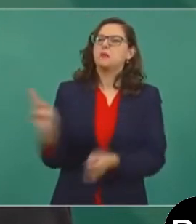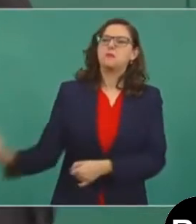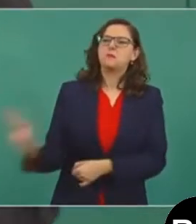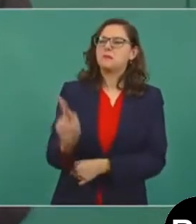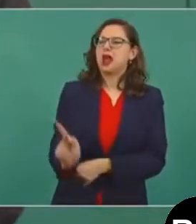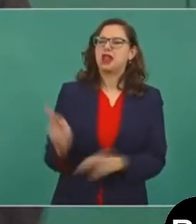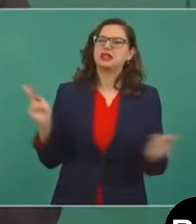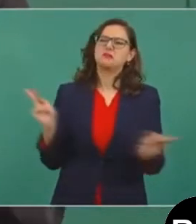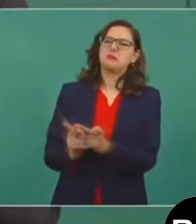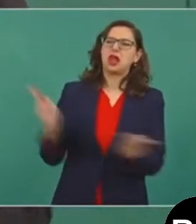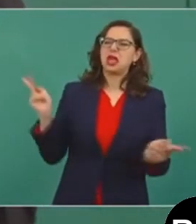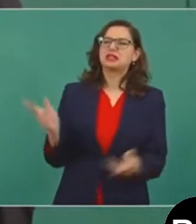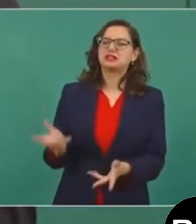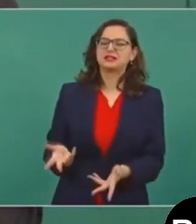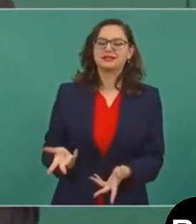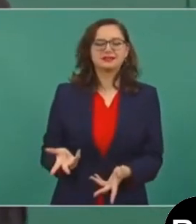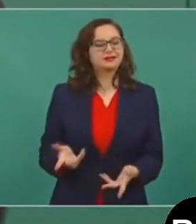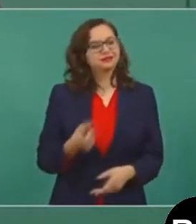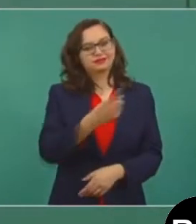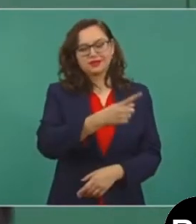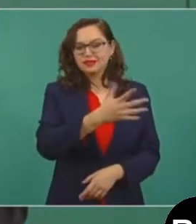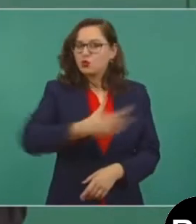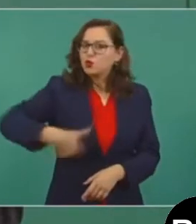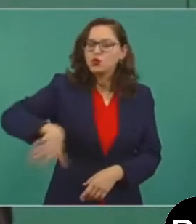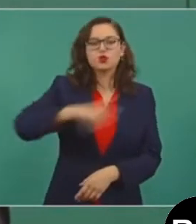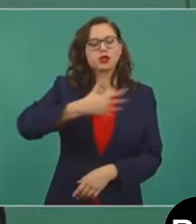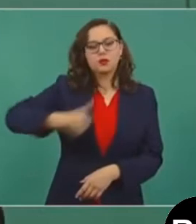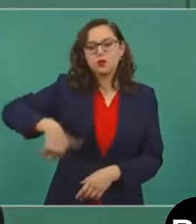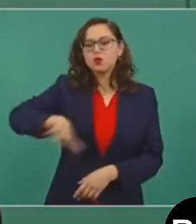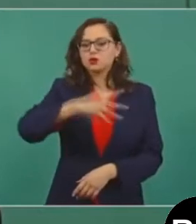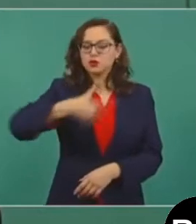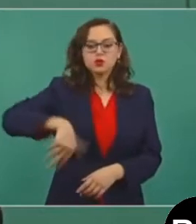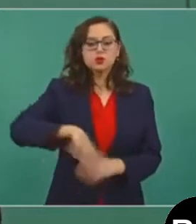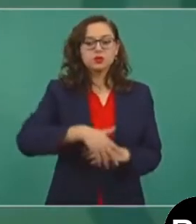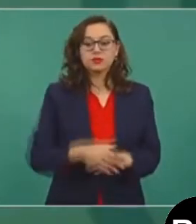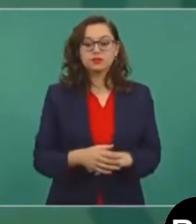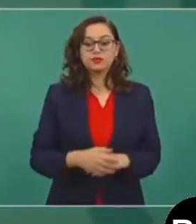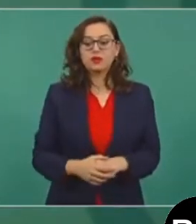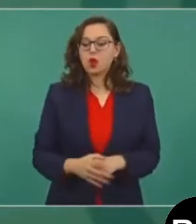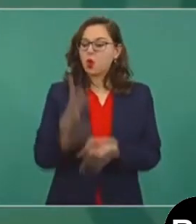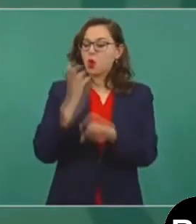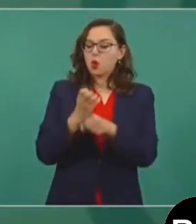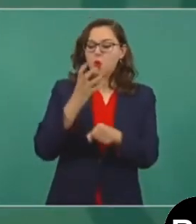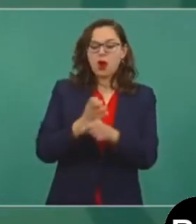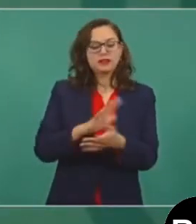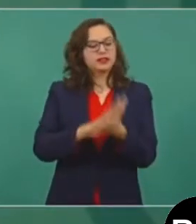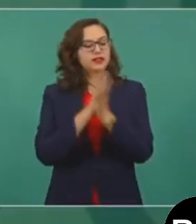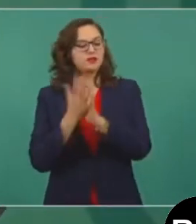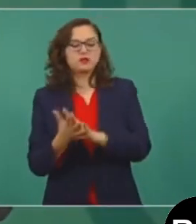Toda la nueva política o la cuarta transformación